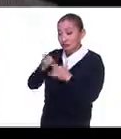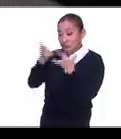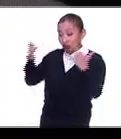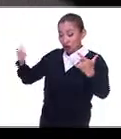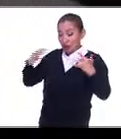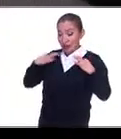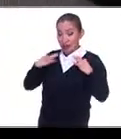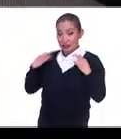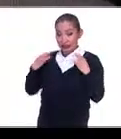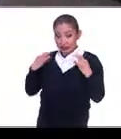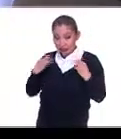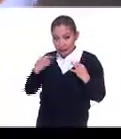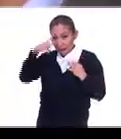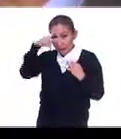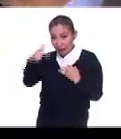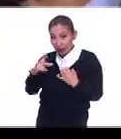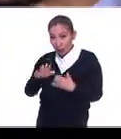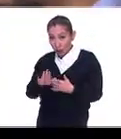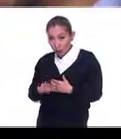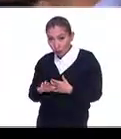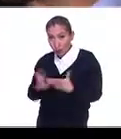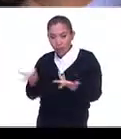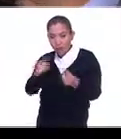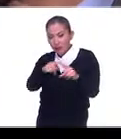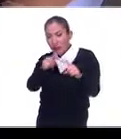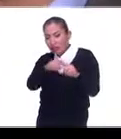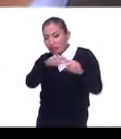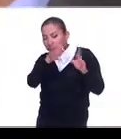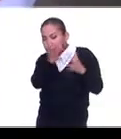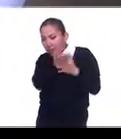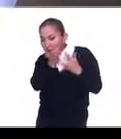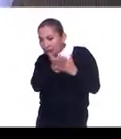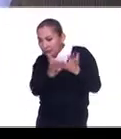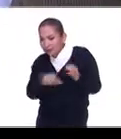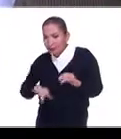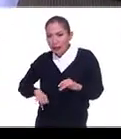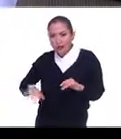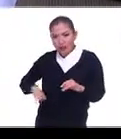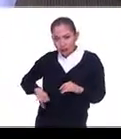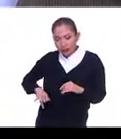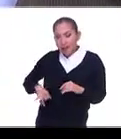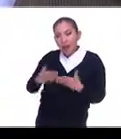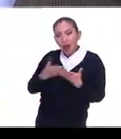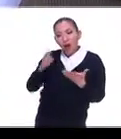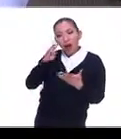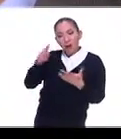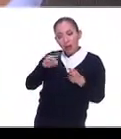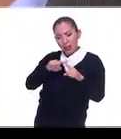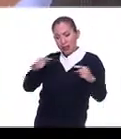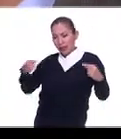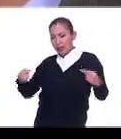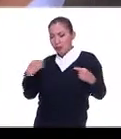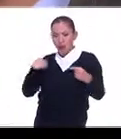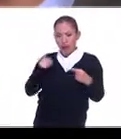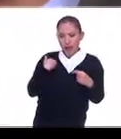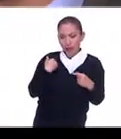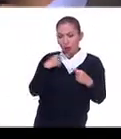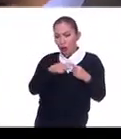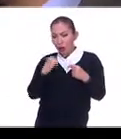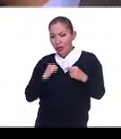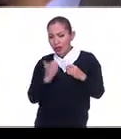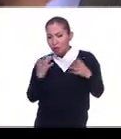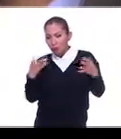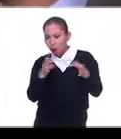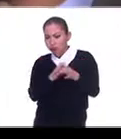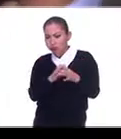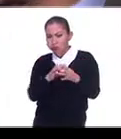textil mexicano ha tenido varios momentos interesantes. Y este, contrastado con lo actual, pues no es